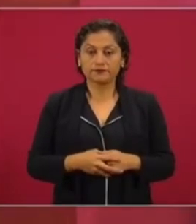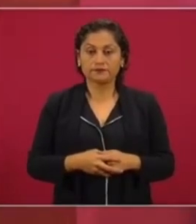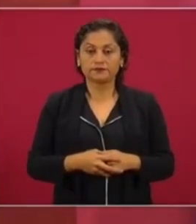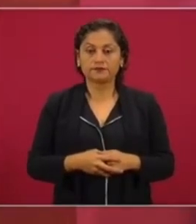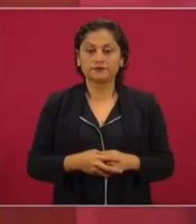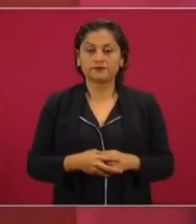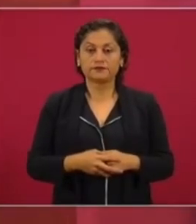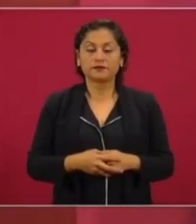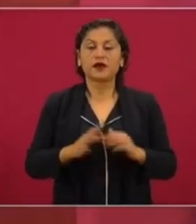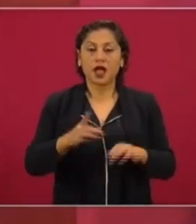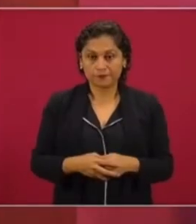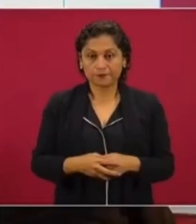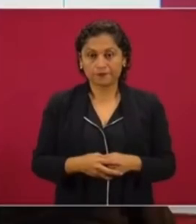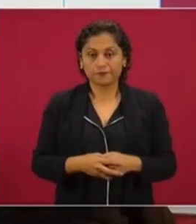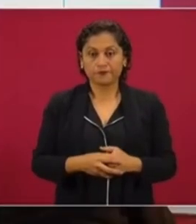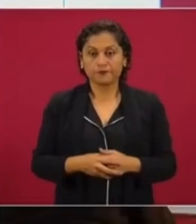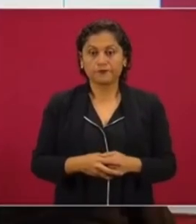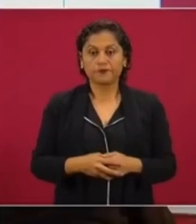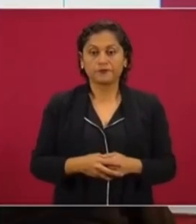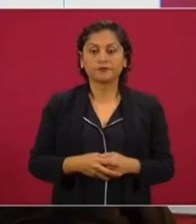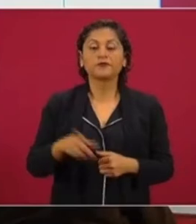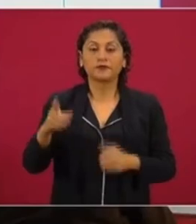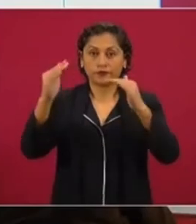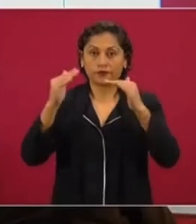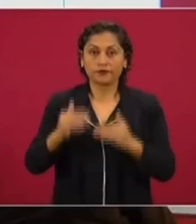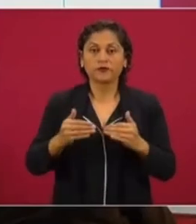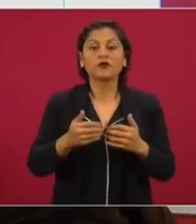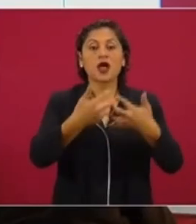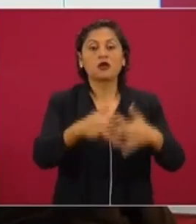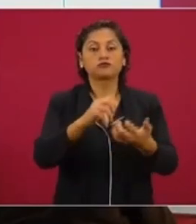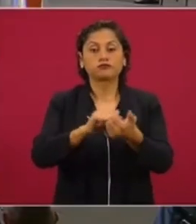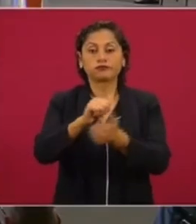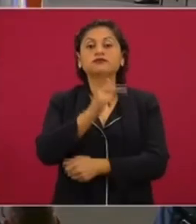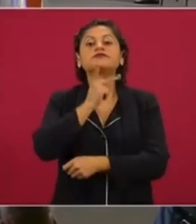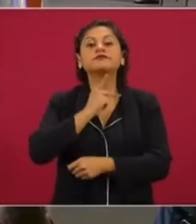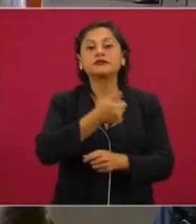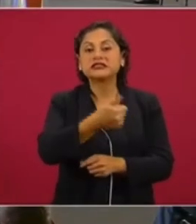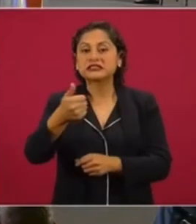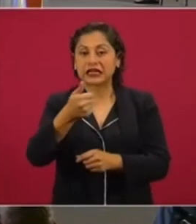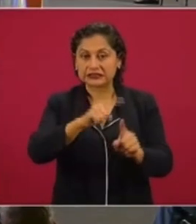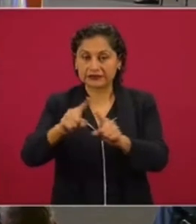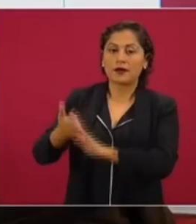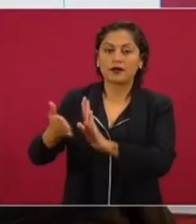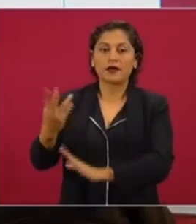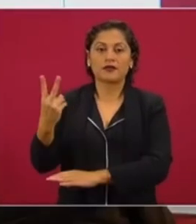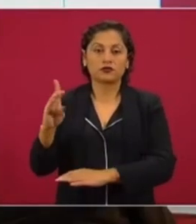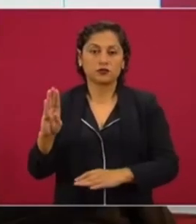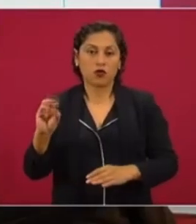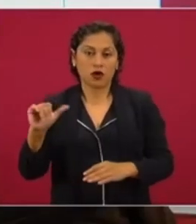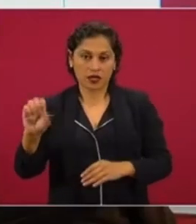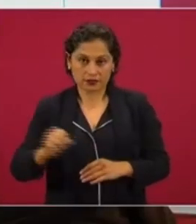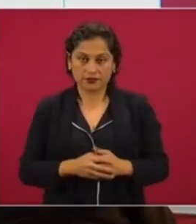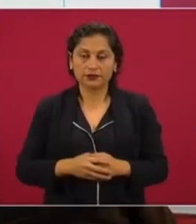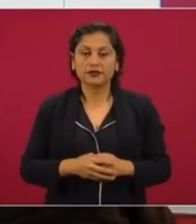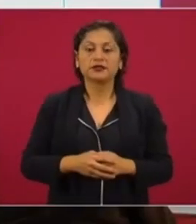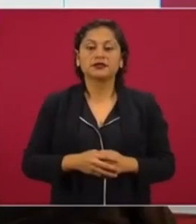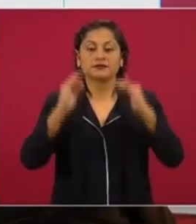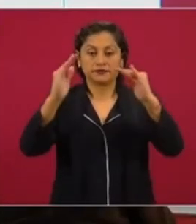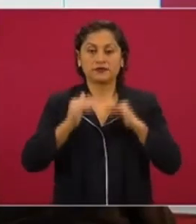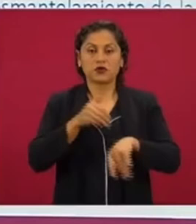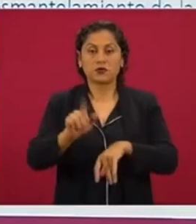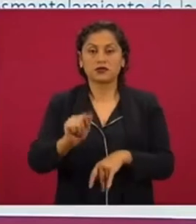petróleo en nuevos yacimientos. Cumplido. Se están rehabilitando las 6 refinerías. Y se está construyendo la de Dos Bocas. Cumplido el 72,